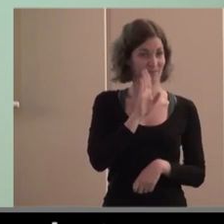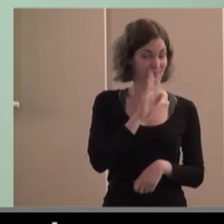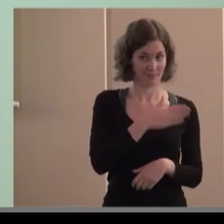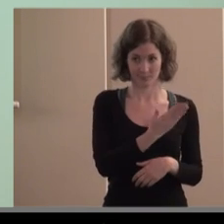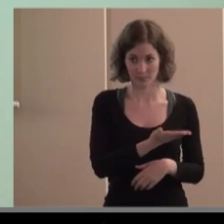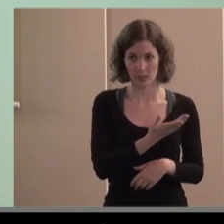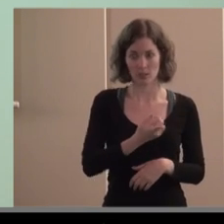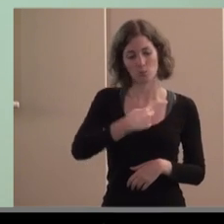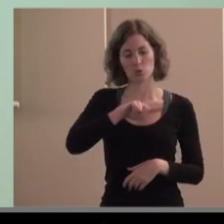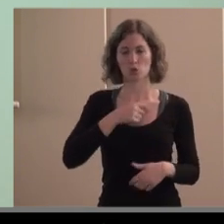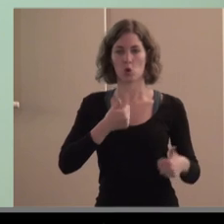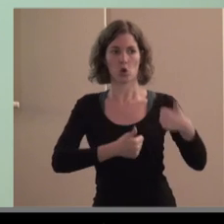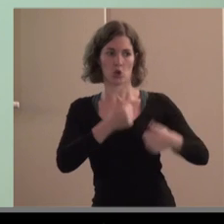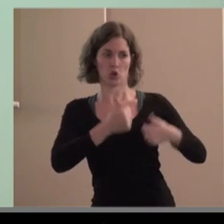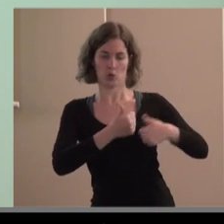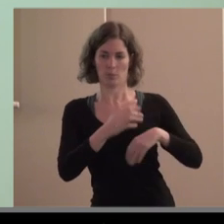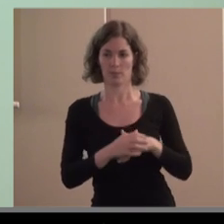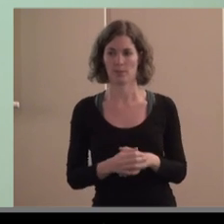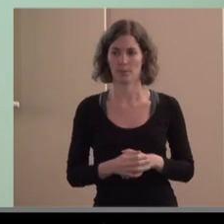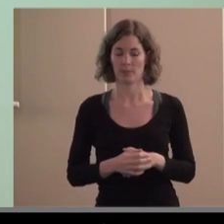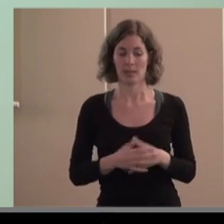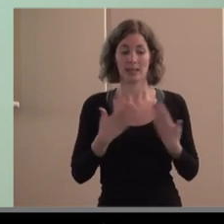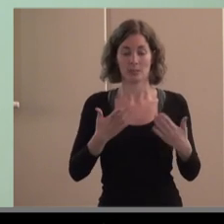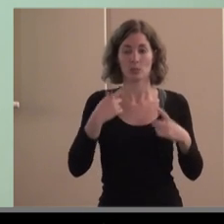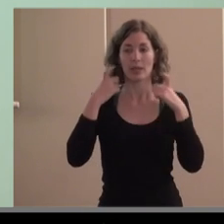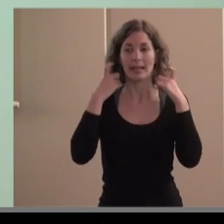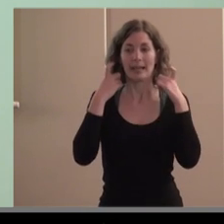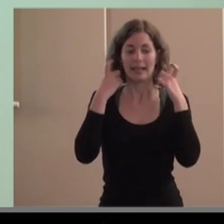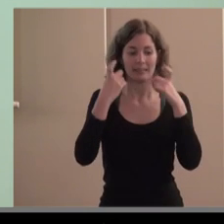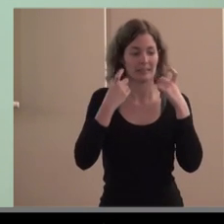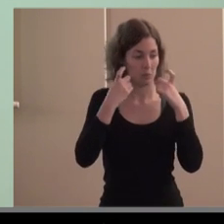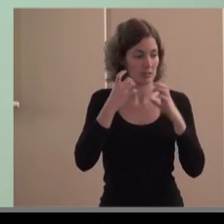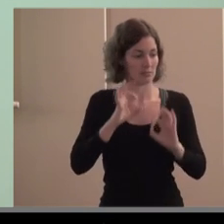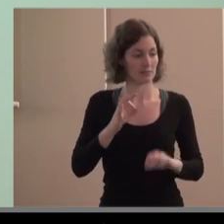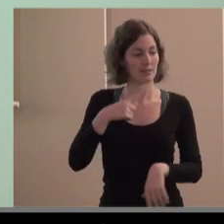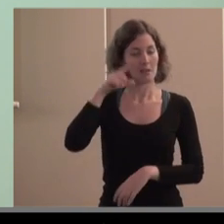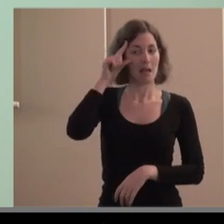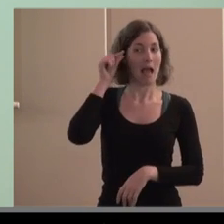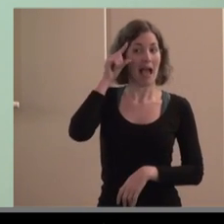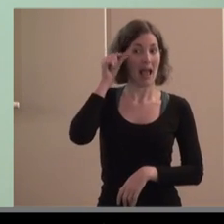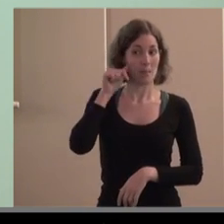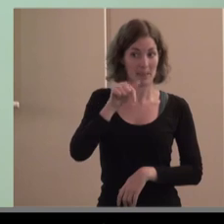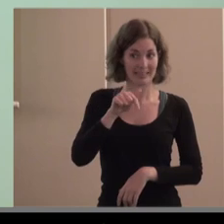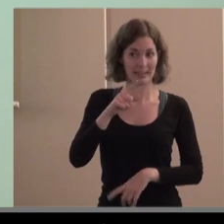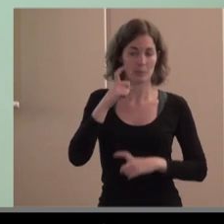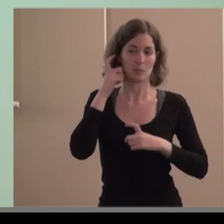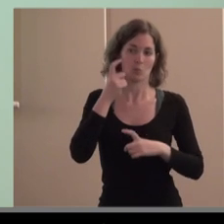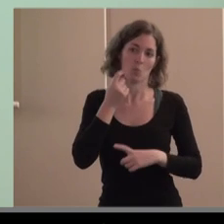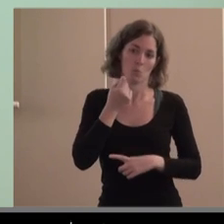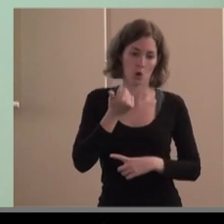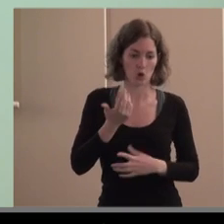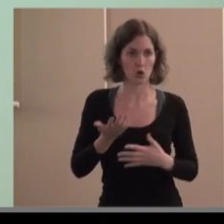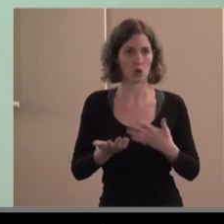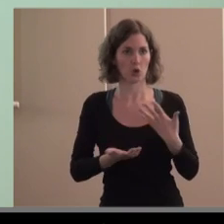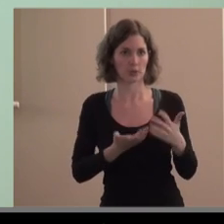intentar que la almendra es tierra de secanos fuera un producto sustitutivo y la